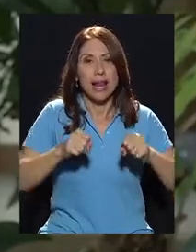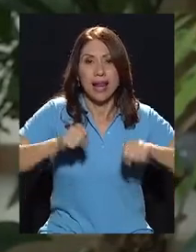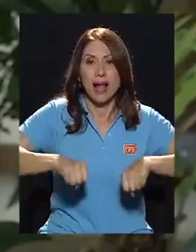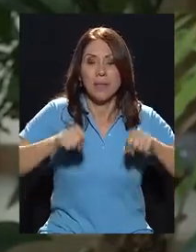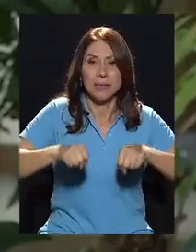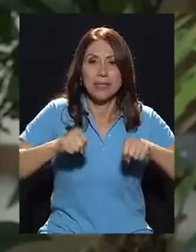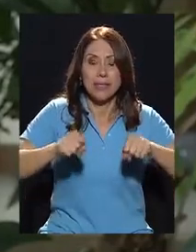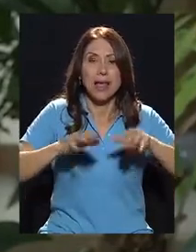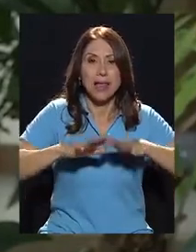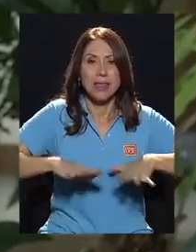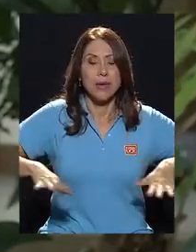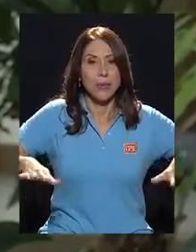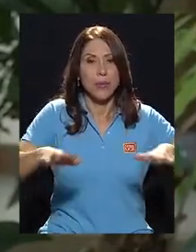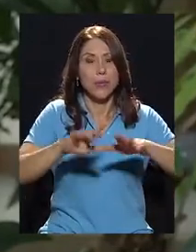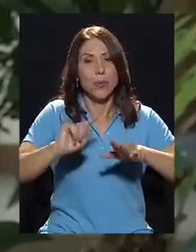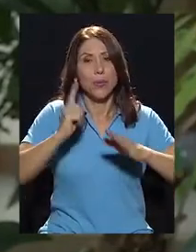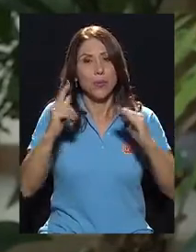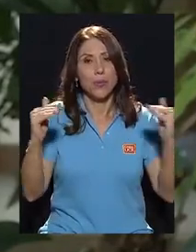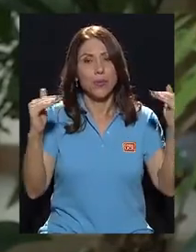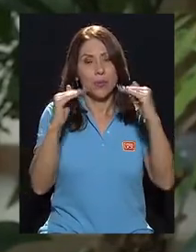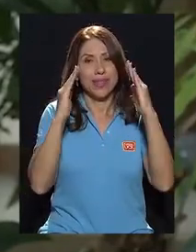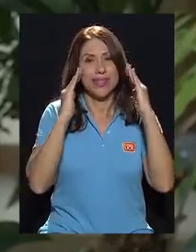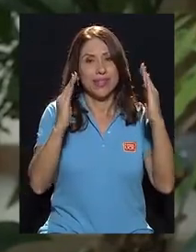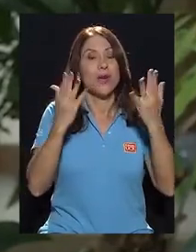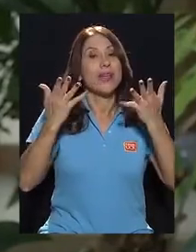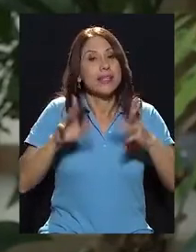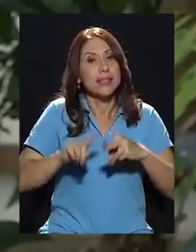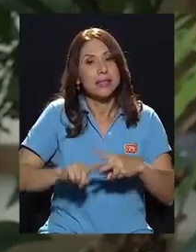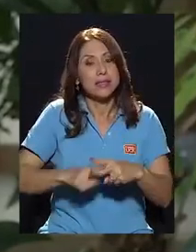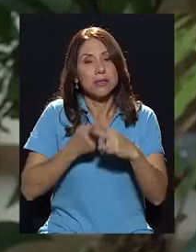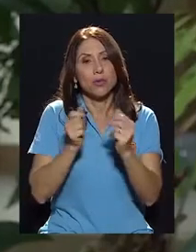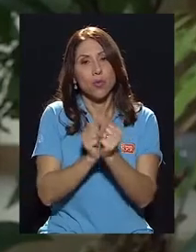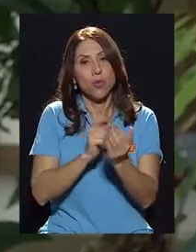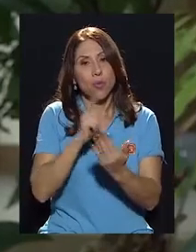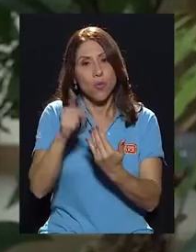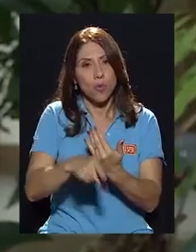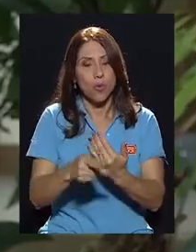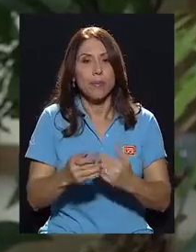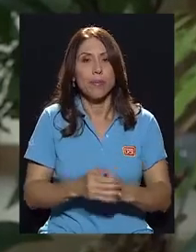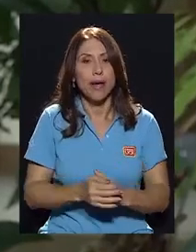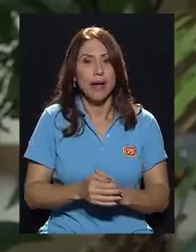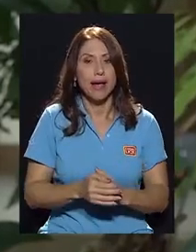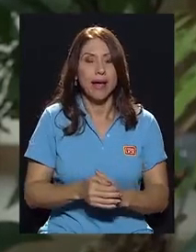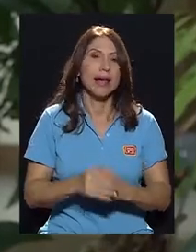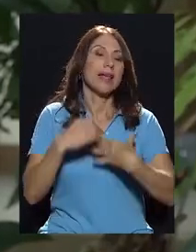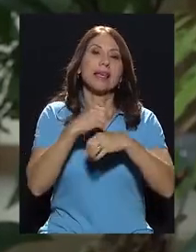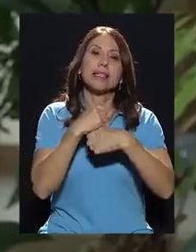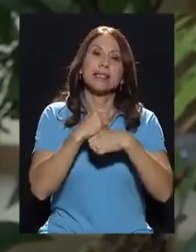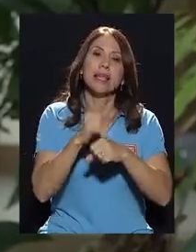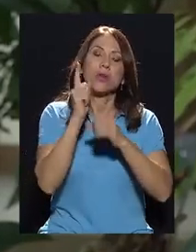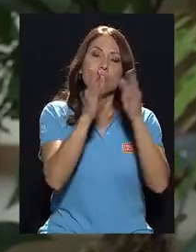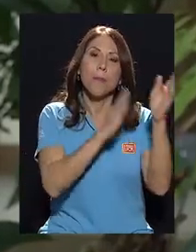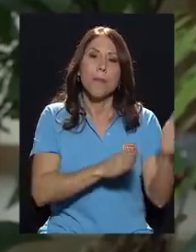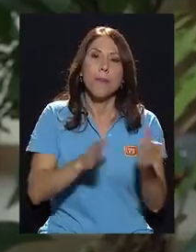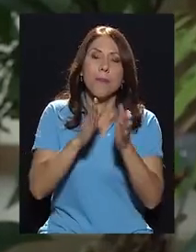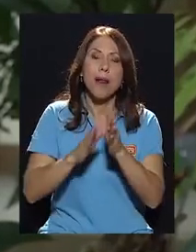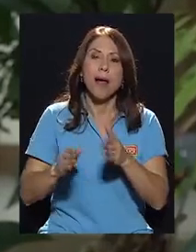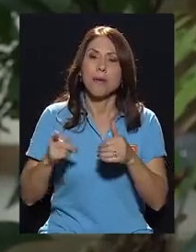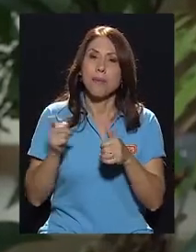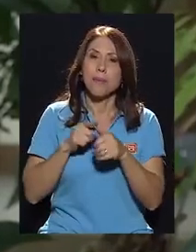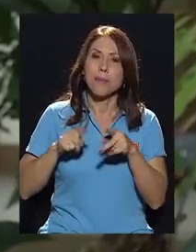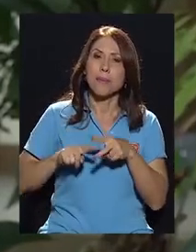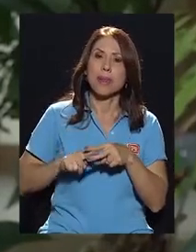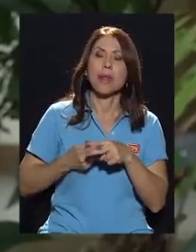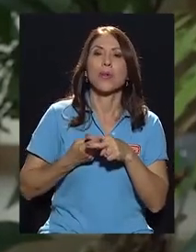la capacidad resolutiva del primer nivel de atención, que ya se comenzó con un programa, hicieron un plan